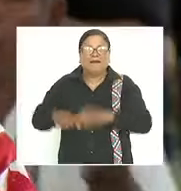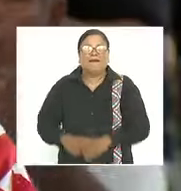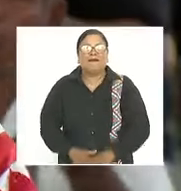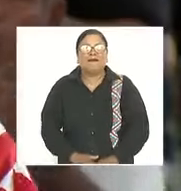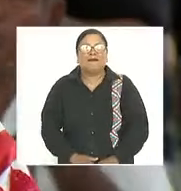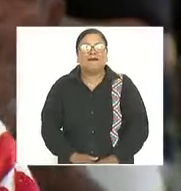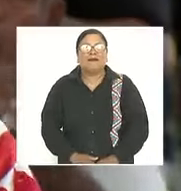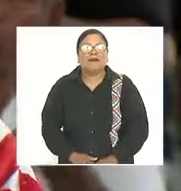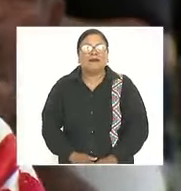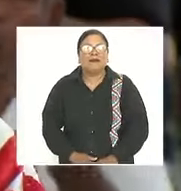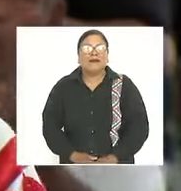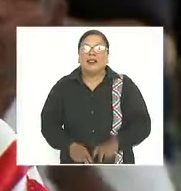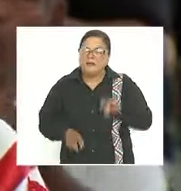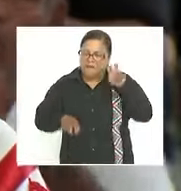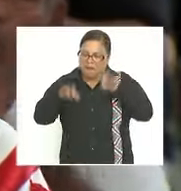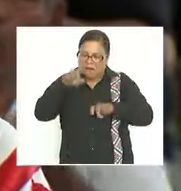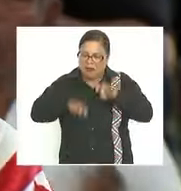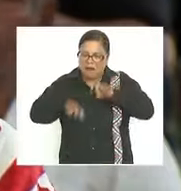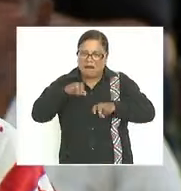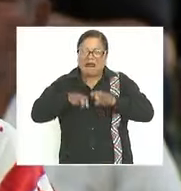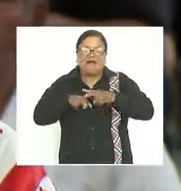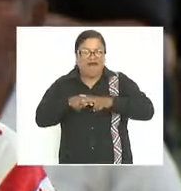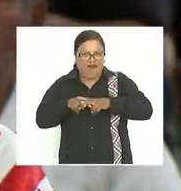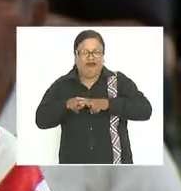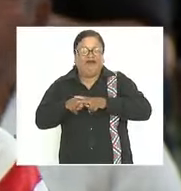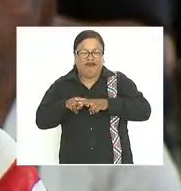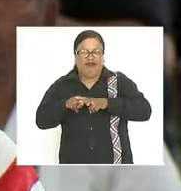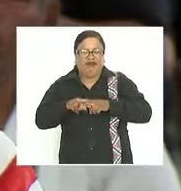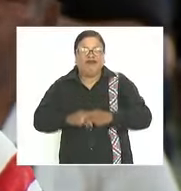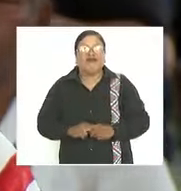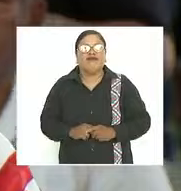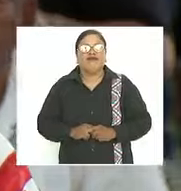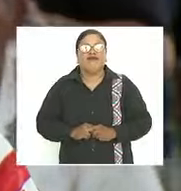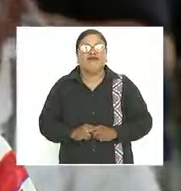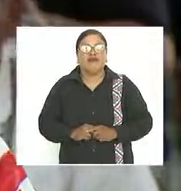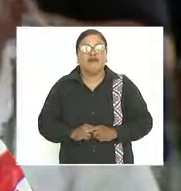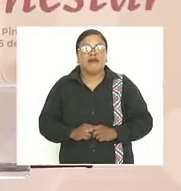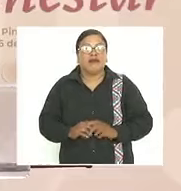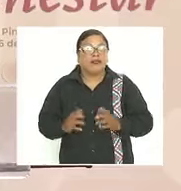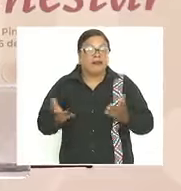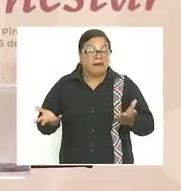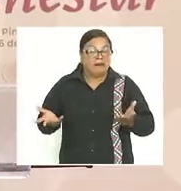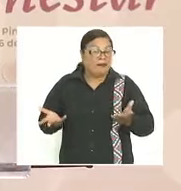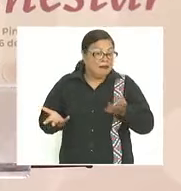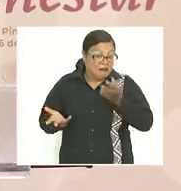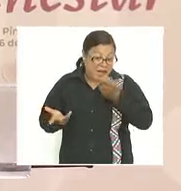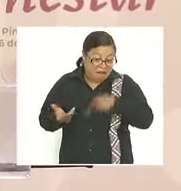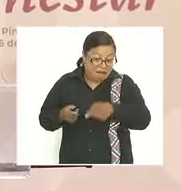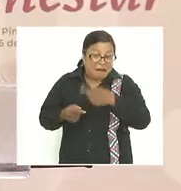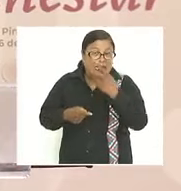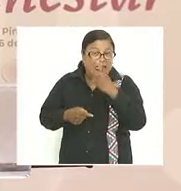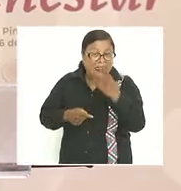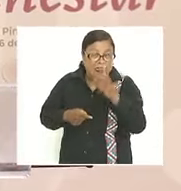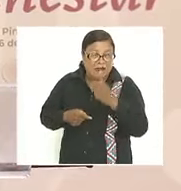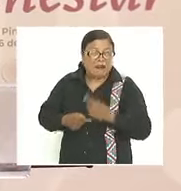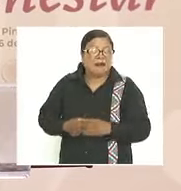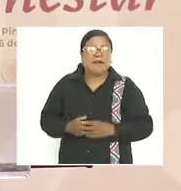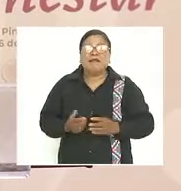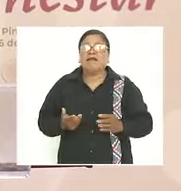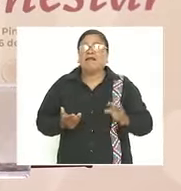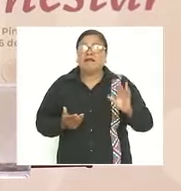tren de pasajeros y ya este fin de año estamos